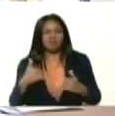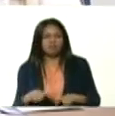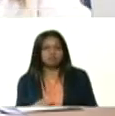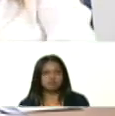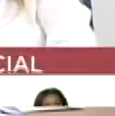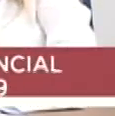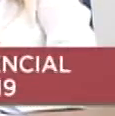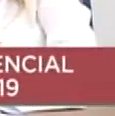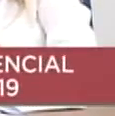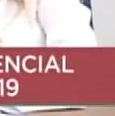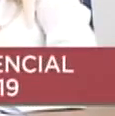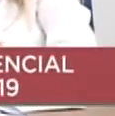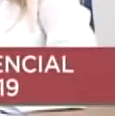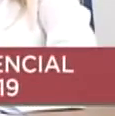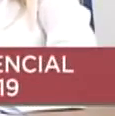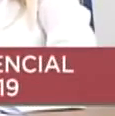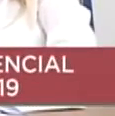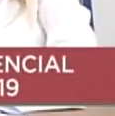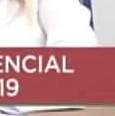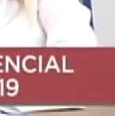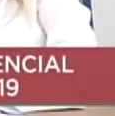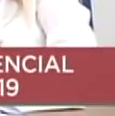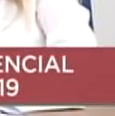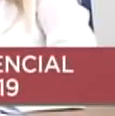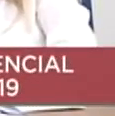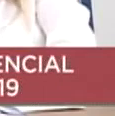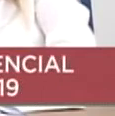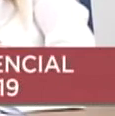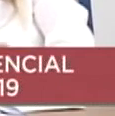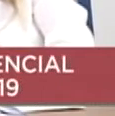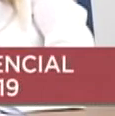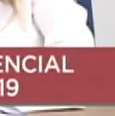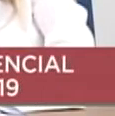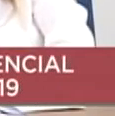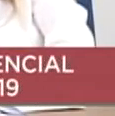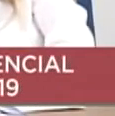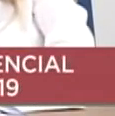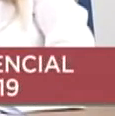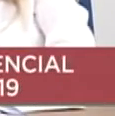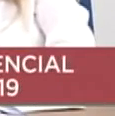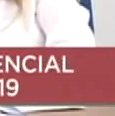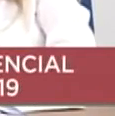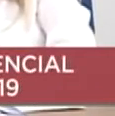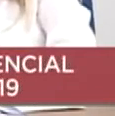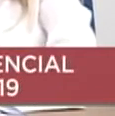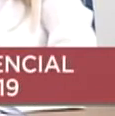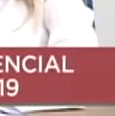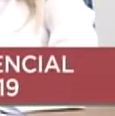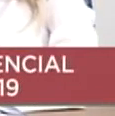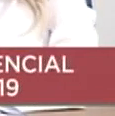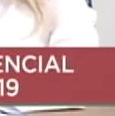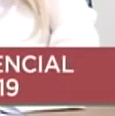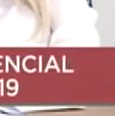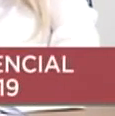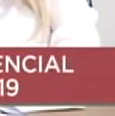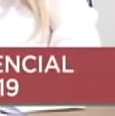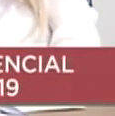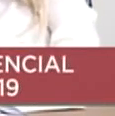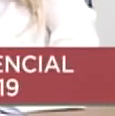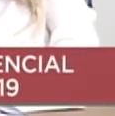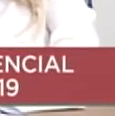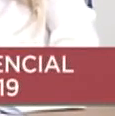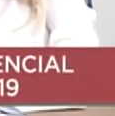hijos, protegen a los abuelos, los hijos protegen a los padres, a los abuelos. Y es una protección